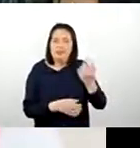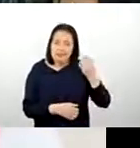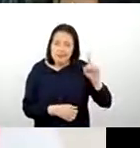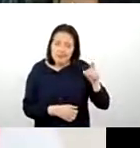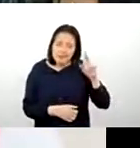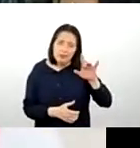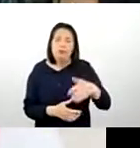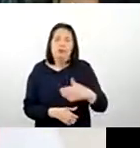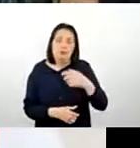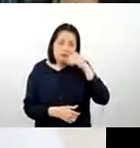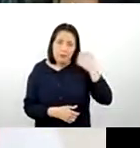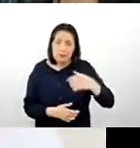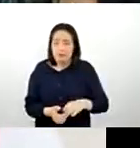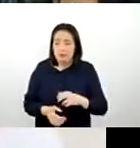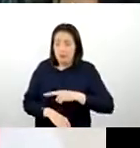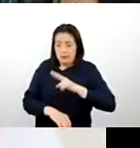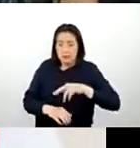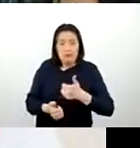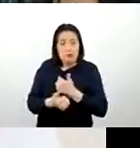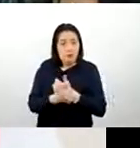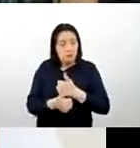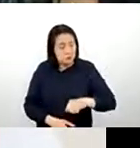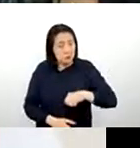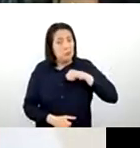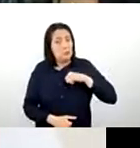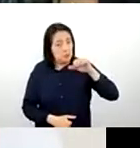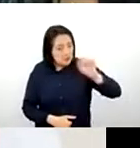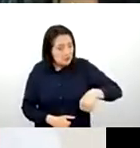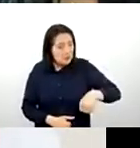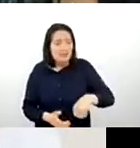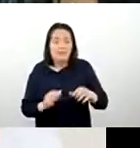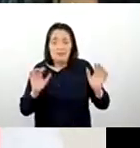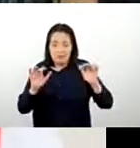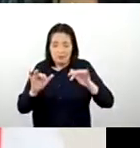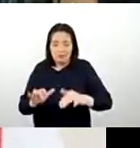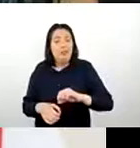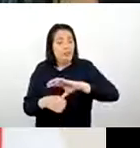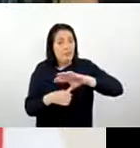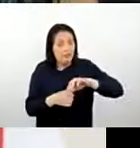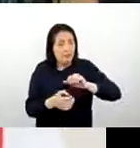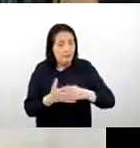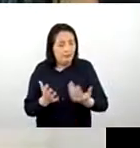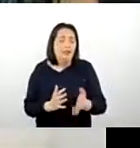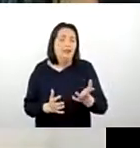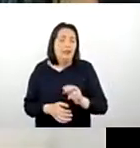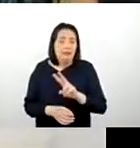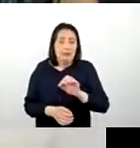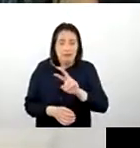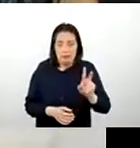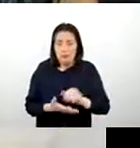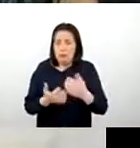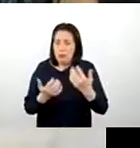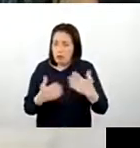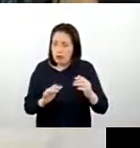La región Ayacucho se enorgullece de ser sede de la sexta edición de la Feria Internacional del Café 2022 evento que